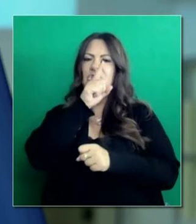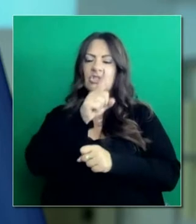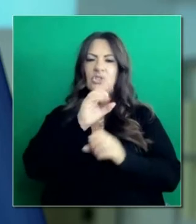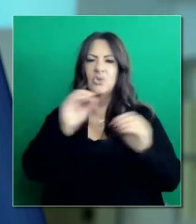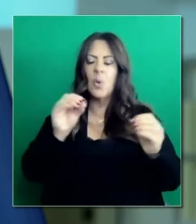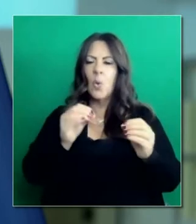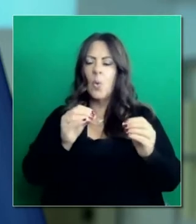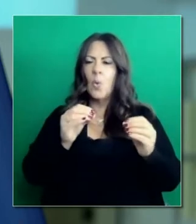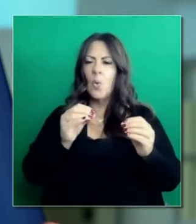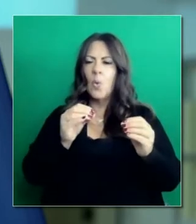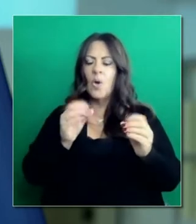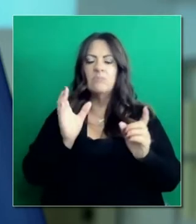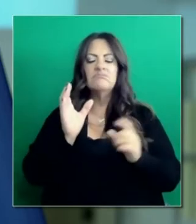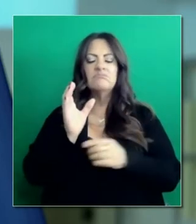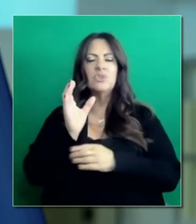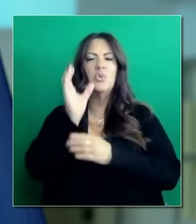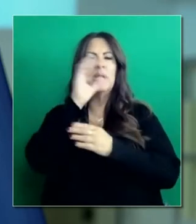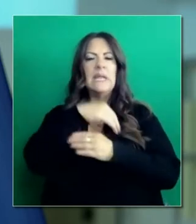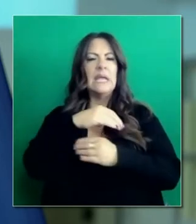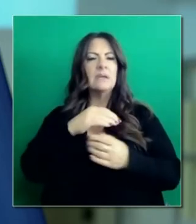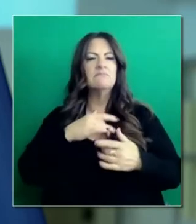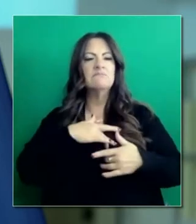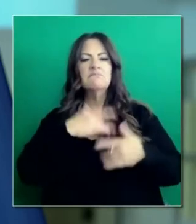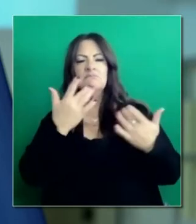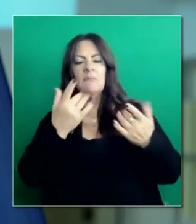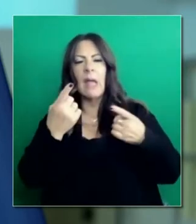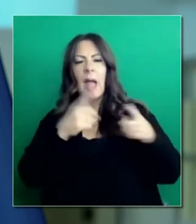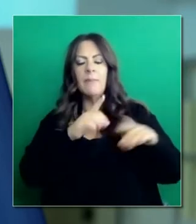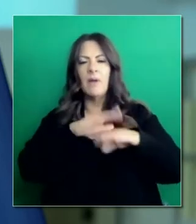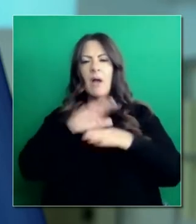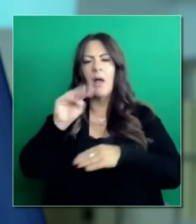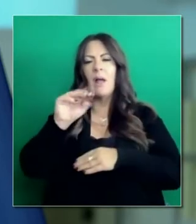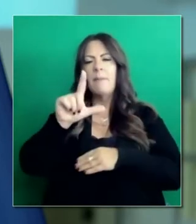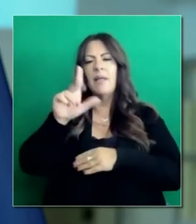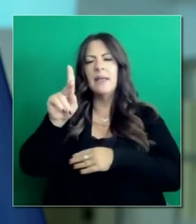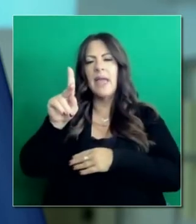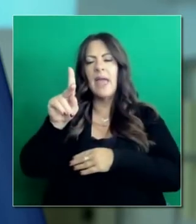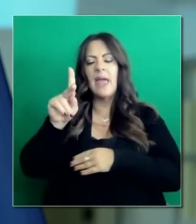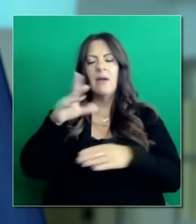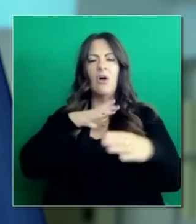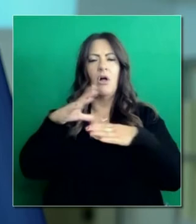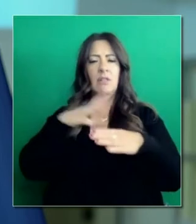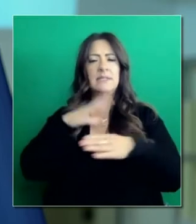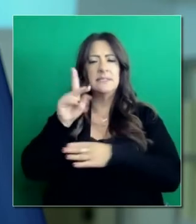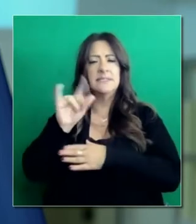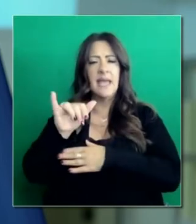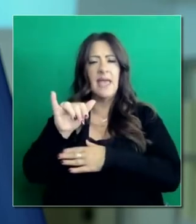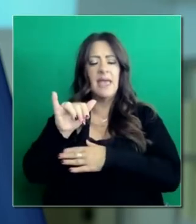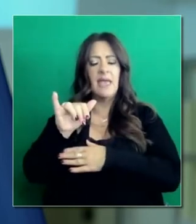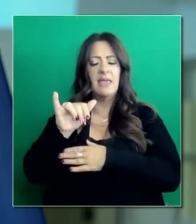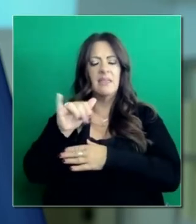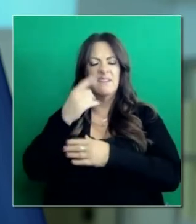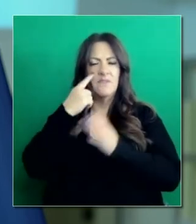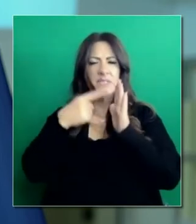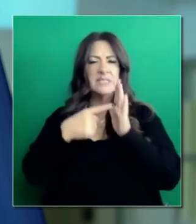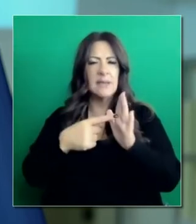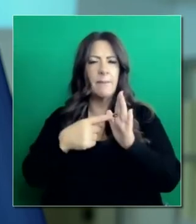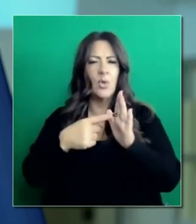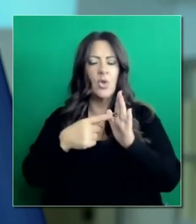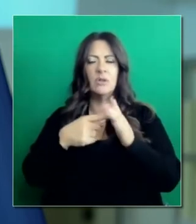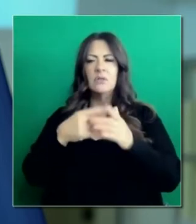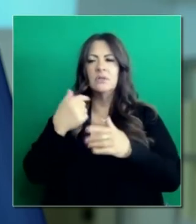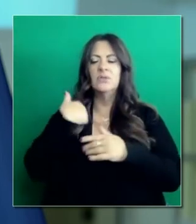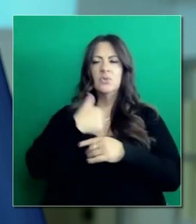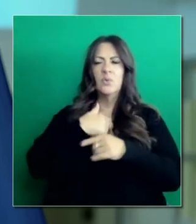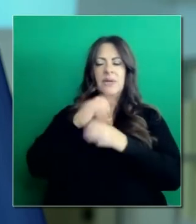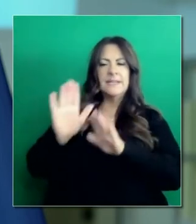en los reportes, por ejemplo, en días de fechas navideñas o algo así? Y